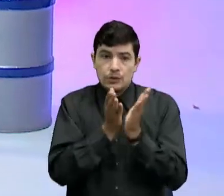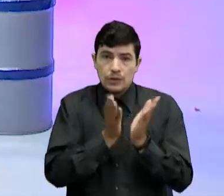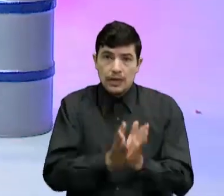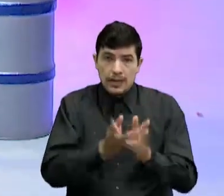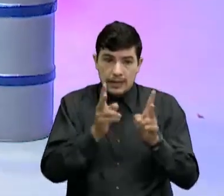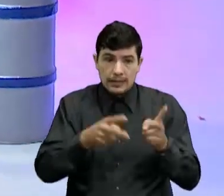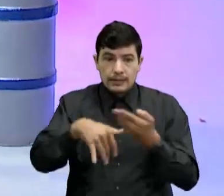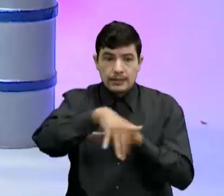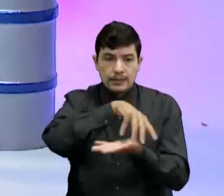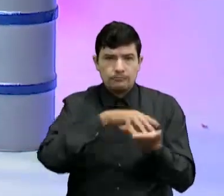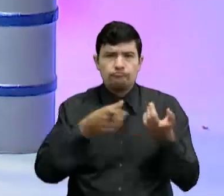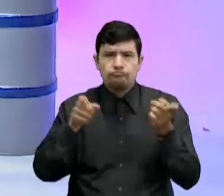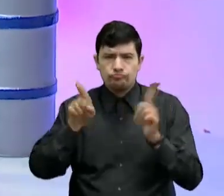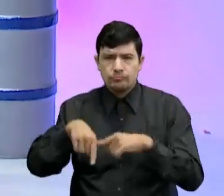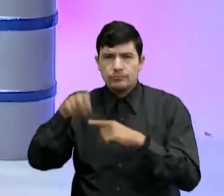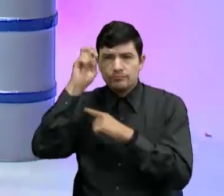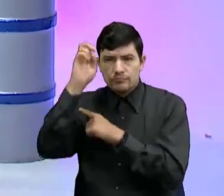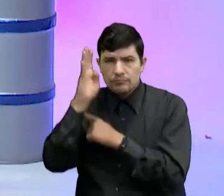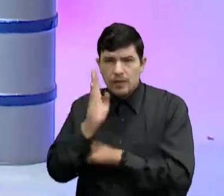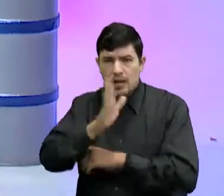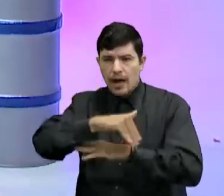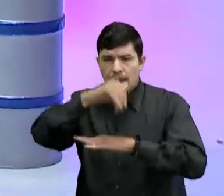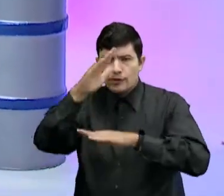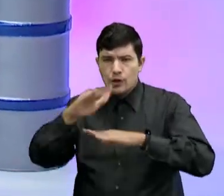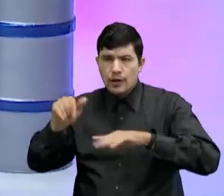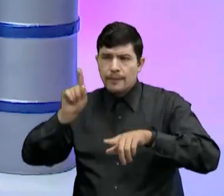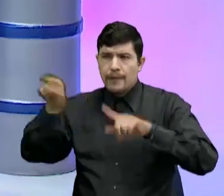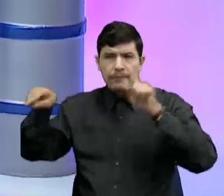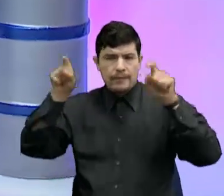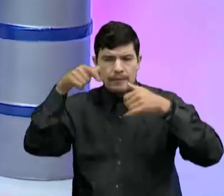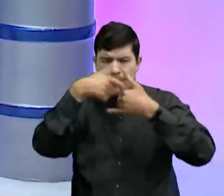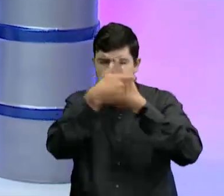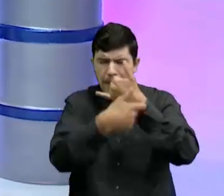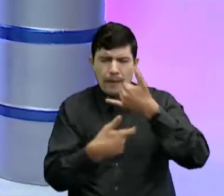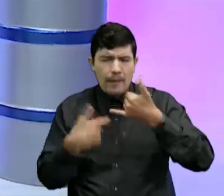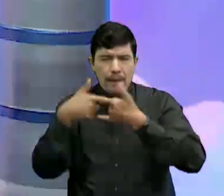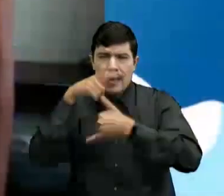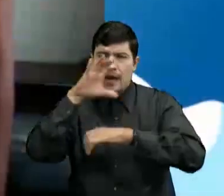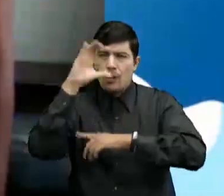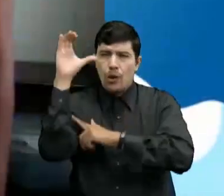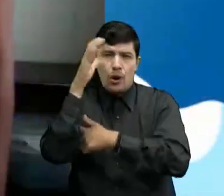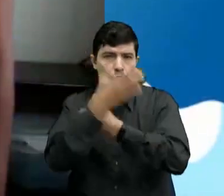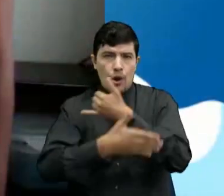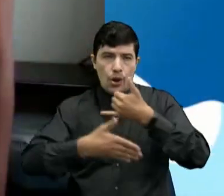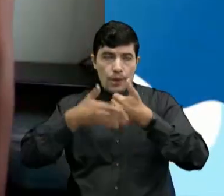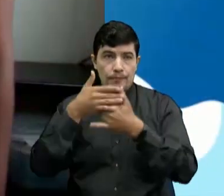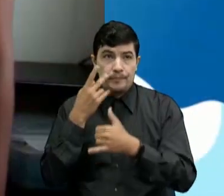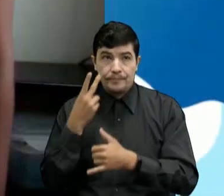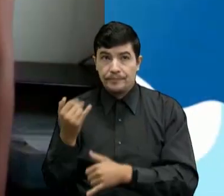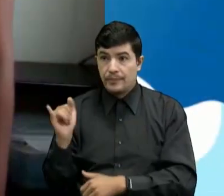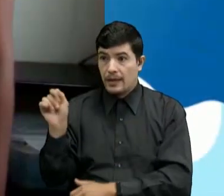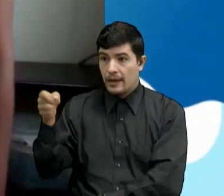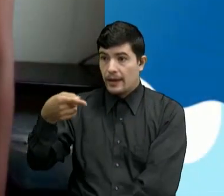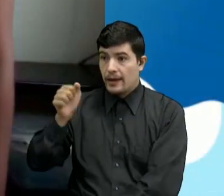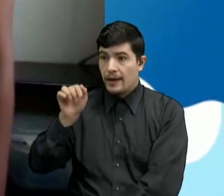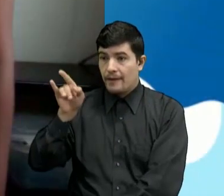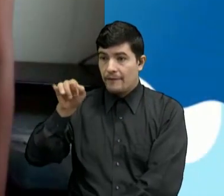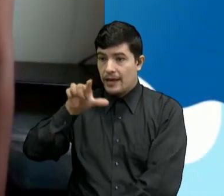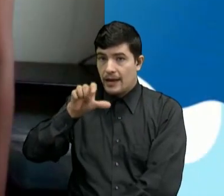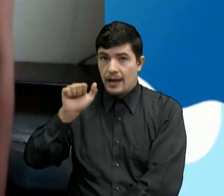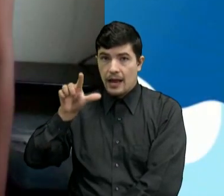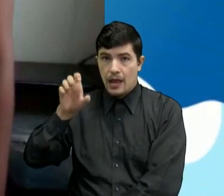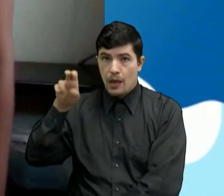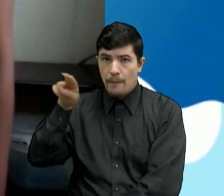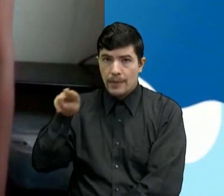también para el norte de Santander Antioquia a un lado, el otro De toda Colombia mejor dicho Tengo por aquí a Gabrielita López